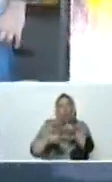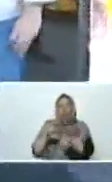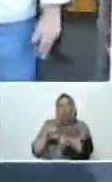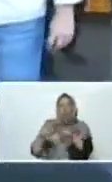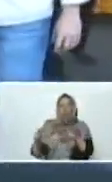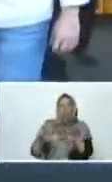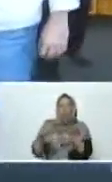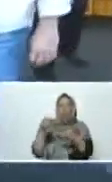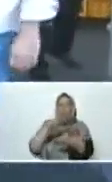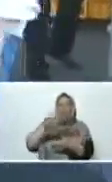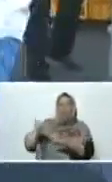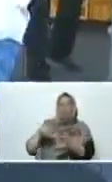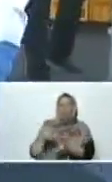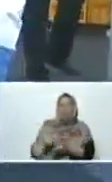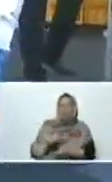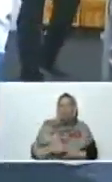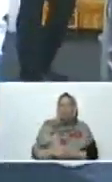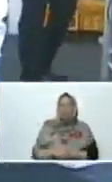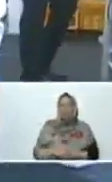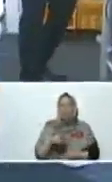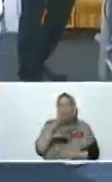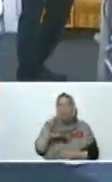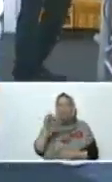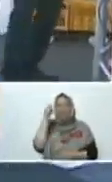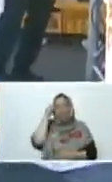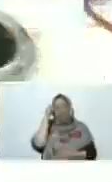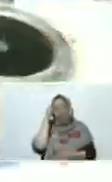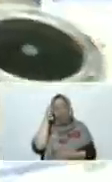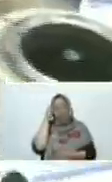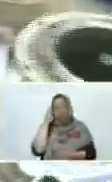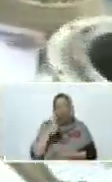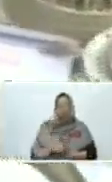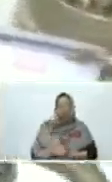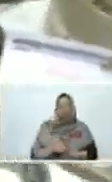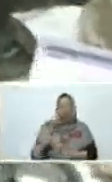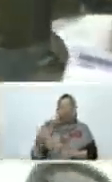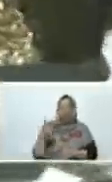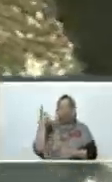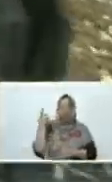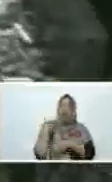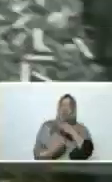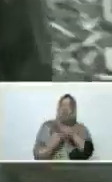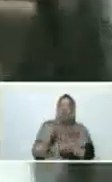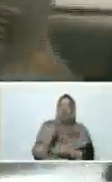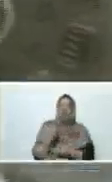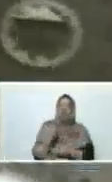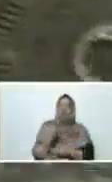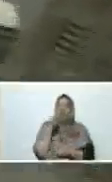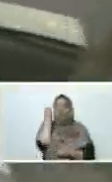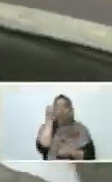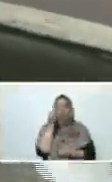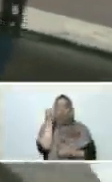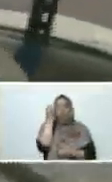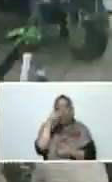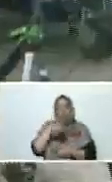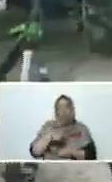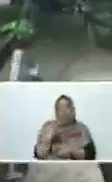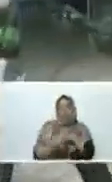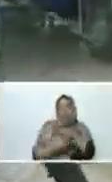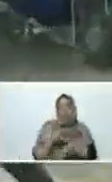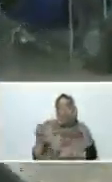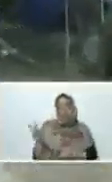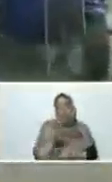% coque nacional. Y en 30 días, presidente, estaremos por primera vez haciéndolo con 100% coque